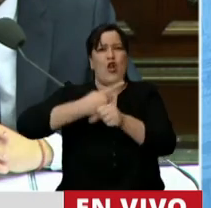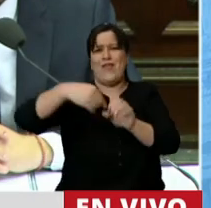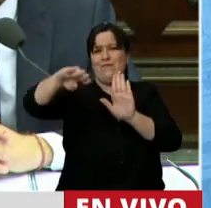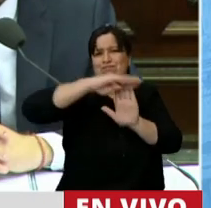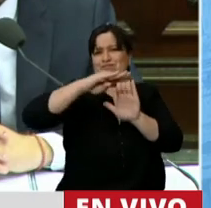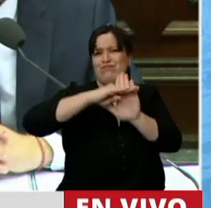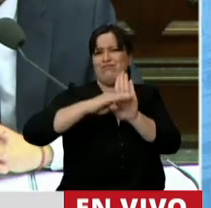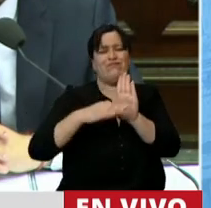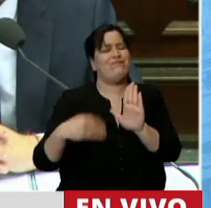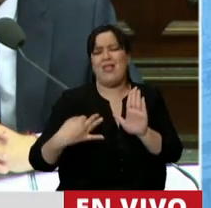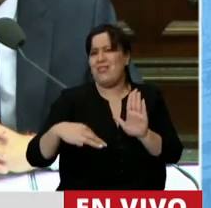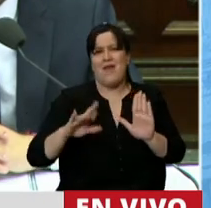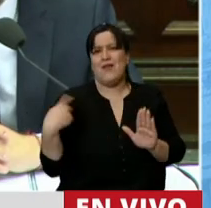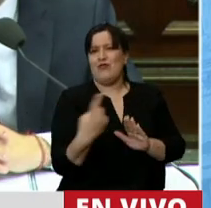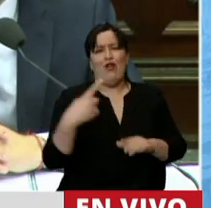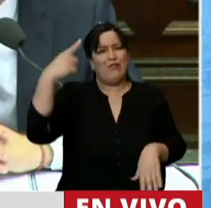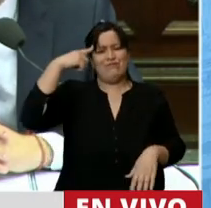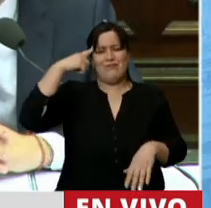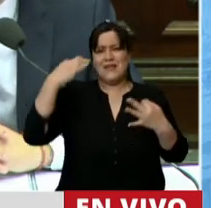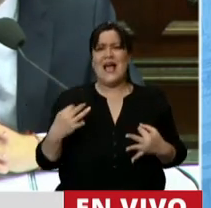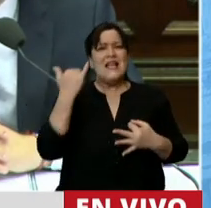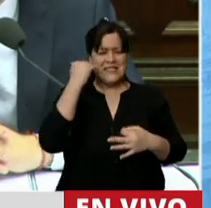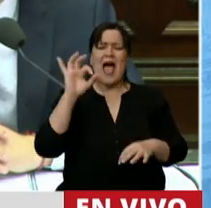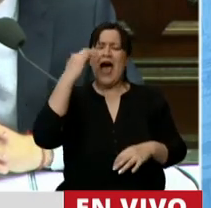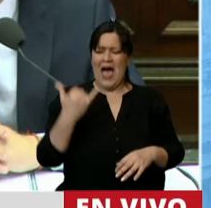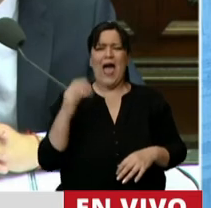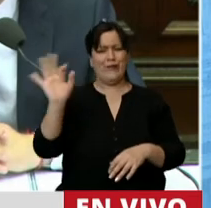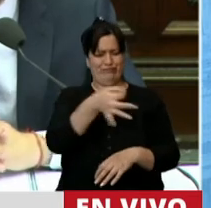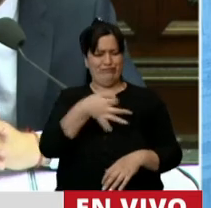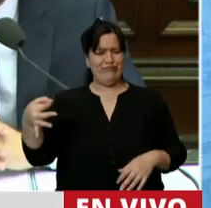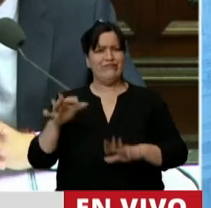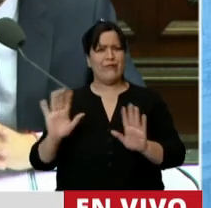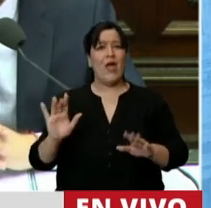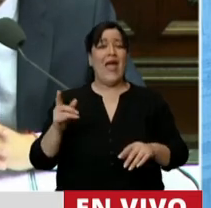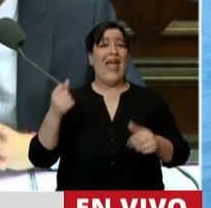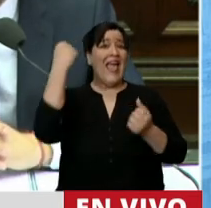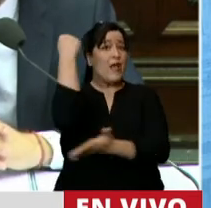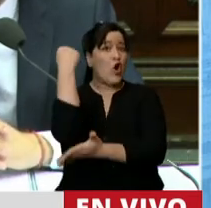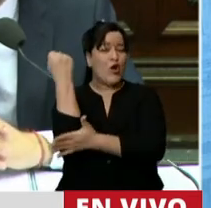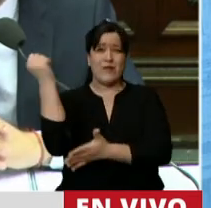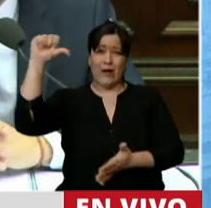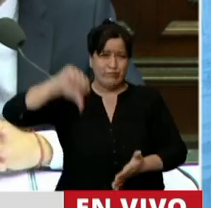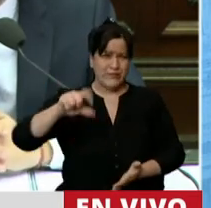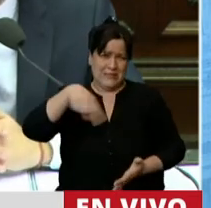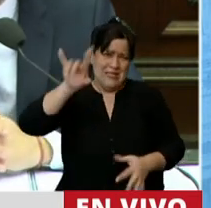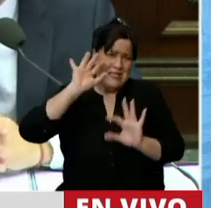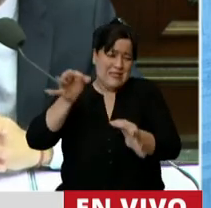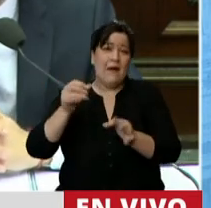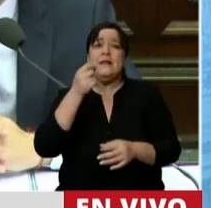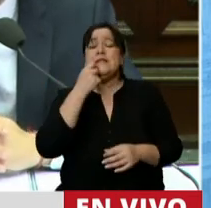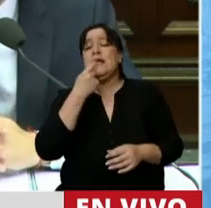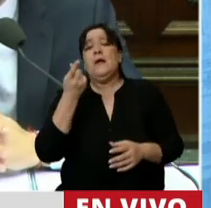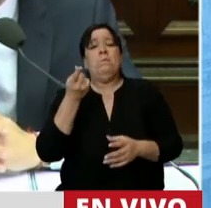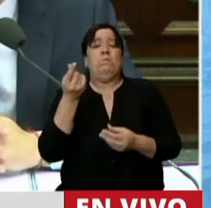¿Cuáles son las prioridades que tenemos? Ya tenemos una certeza. ¿Cuánto va a caer la economía? Miren, si se pierde el 10